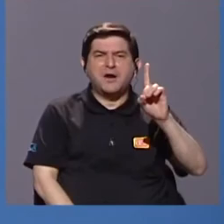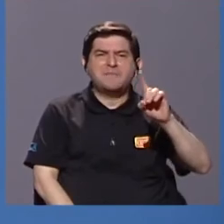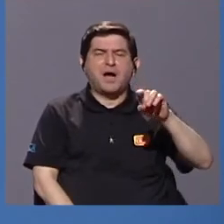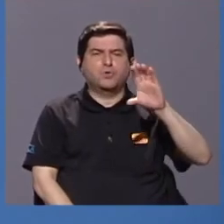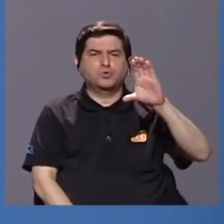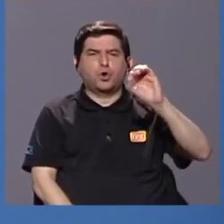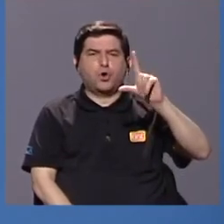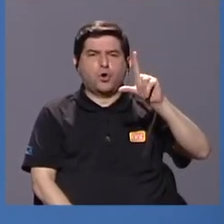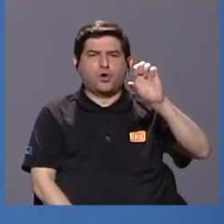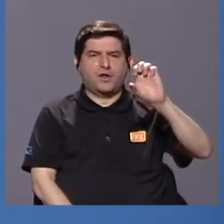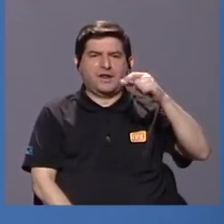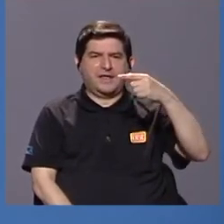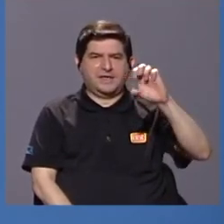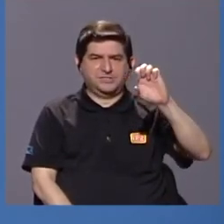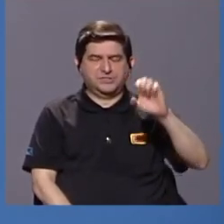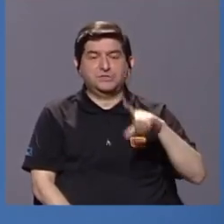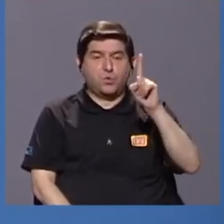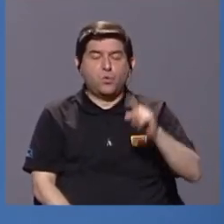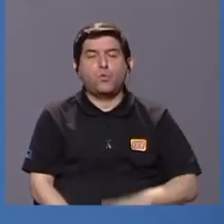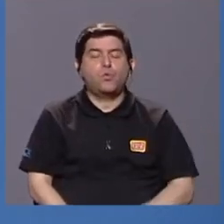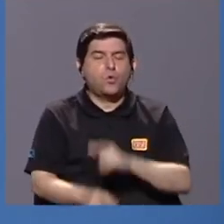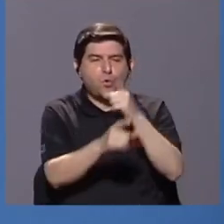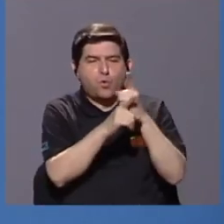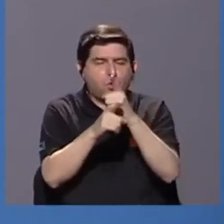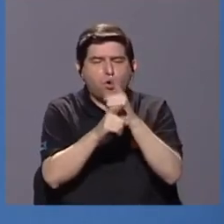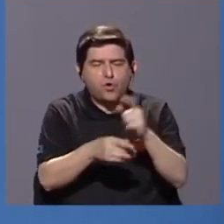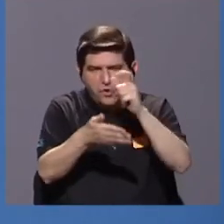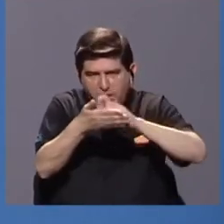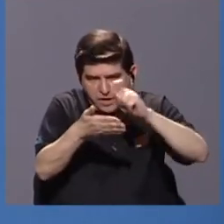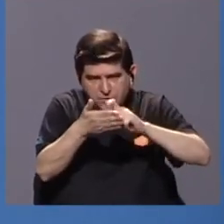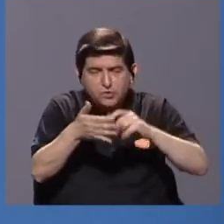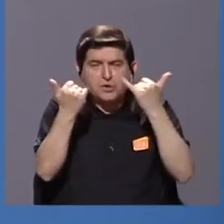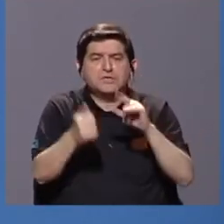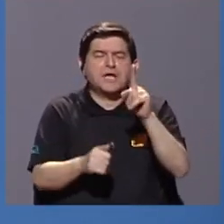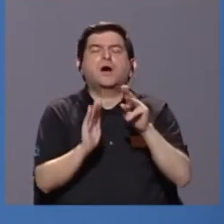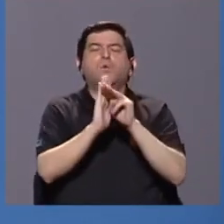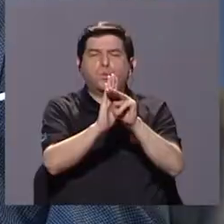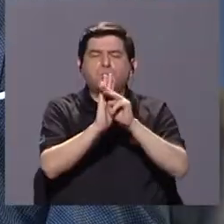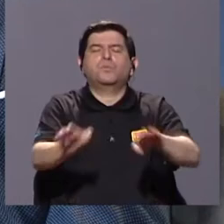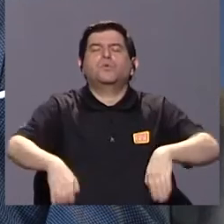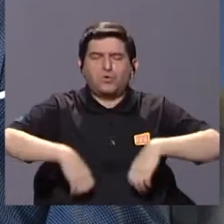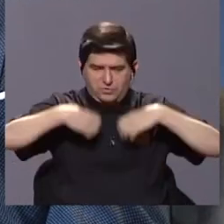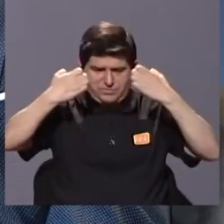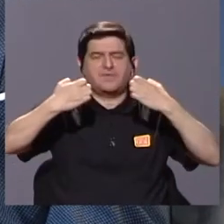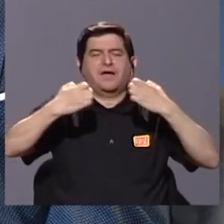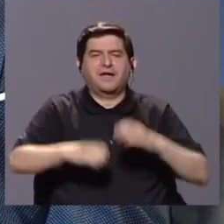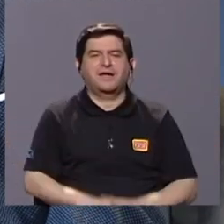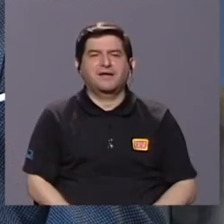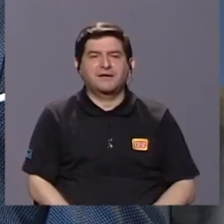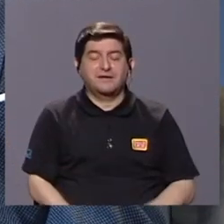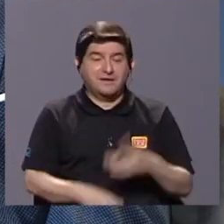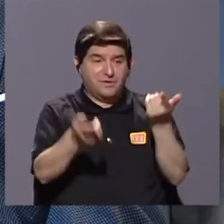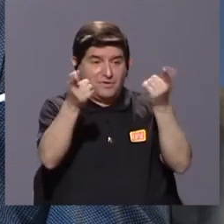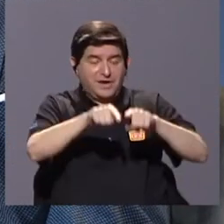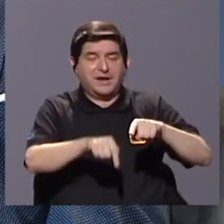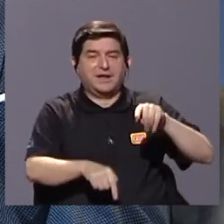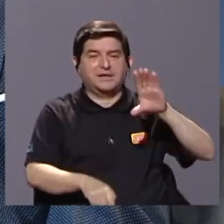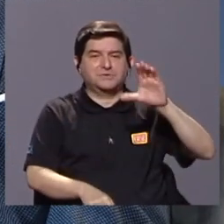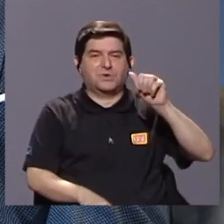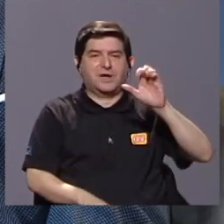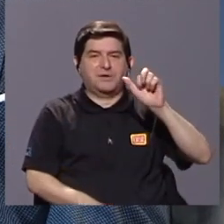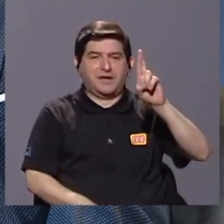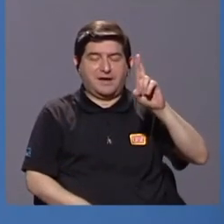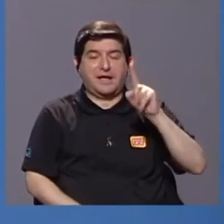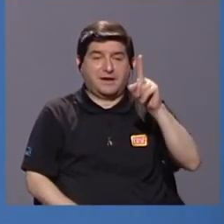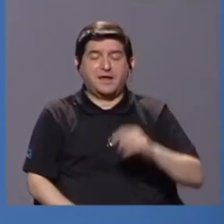Estamos desarrollando un corrector ortográfico. Ya hay también un prototipo de corrector ortográfico del KBECAR que se puede utilizar en un